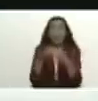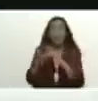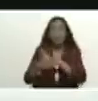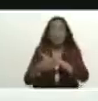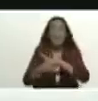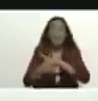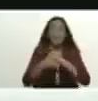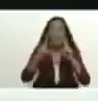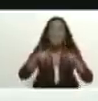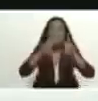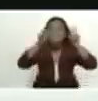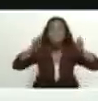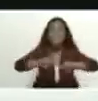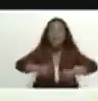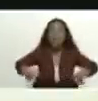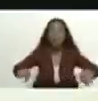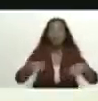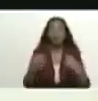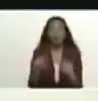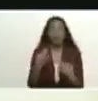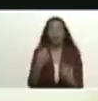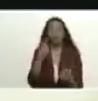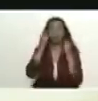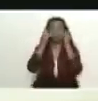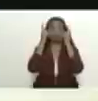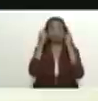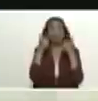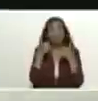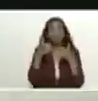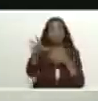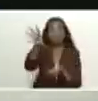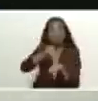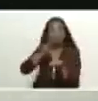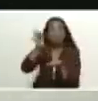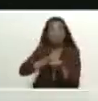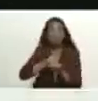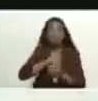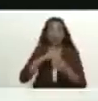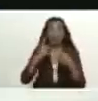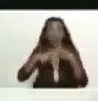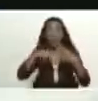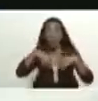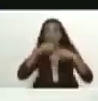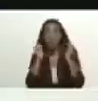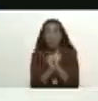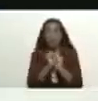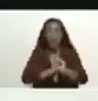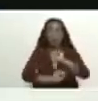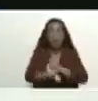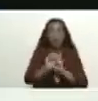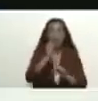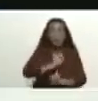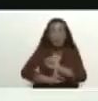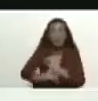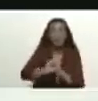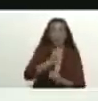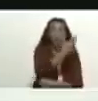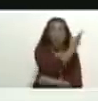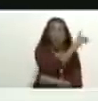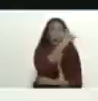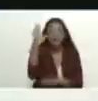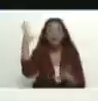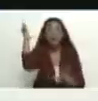y metodologías que me parecen muy útiles para nosotros reforzar la batalla por defender el Amazonas